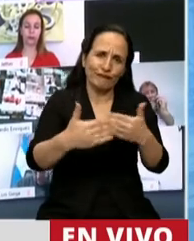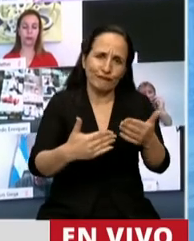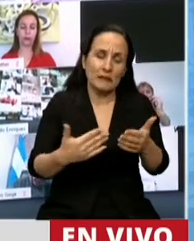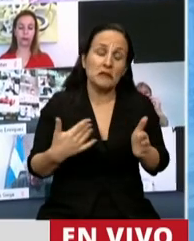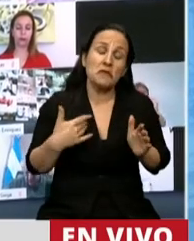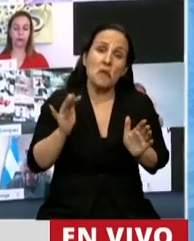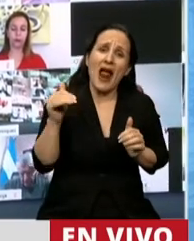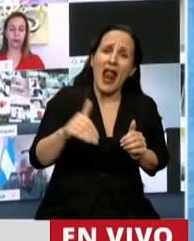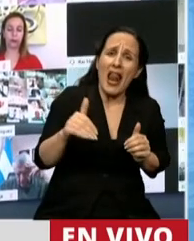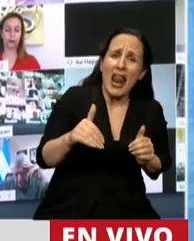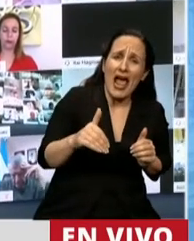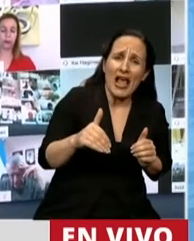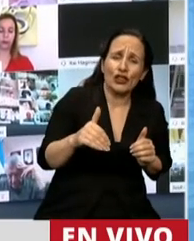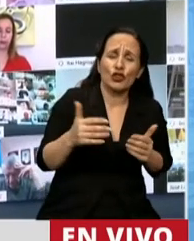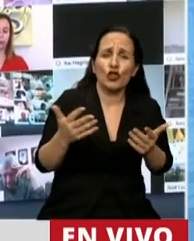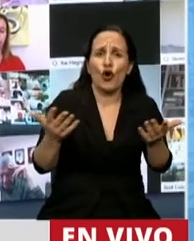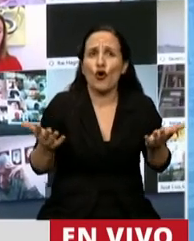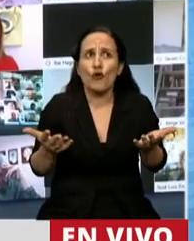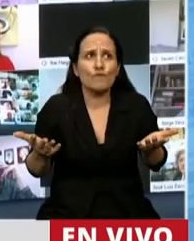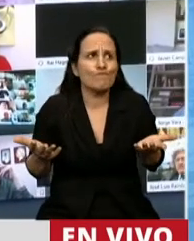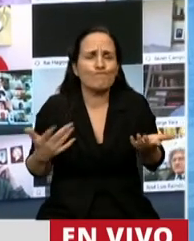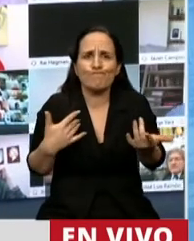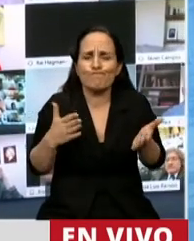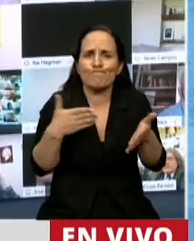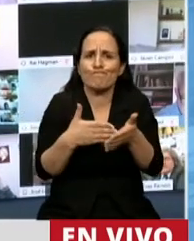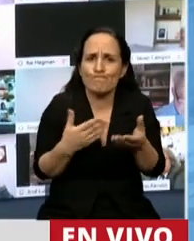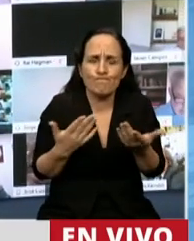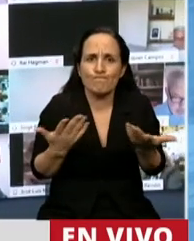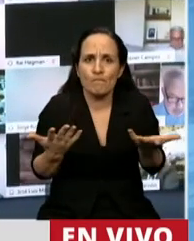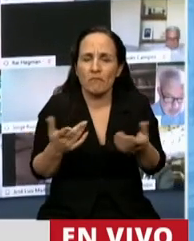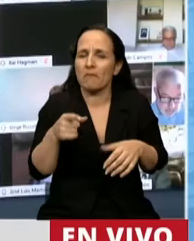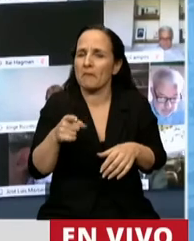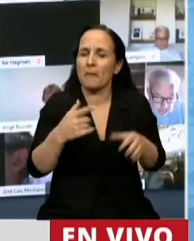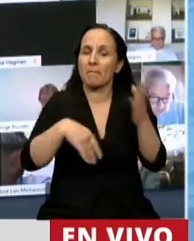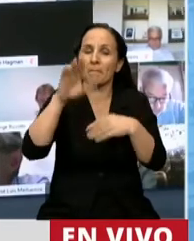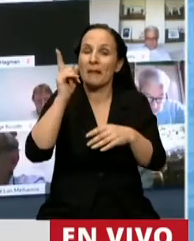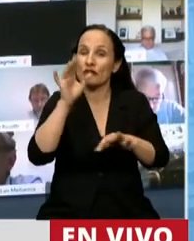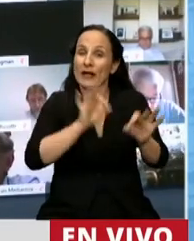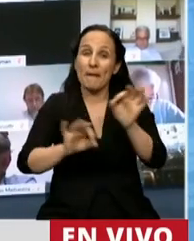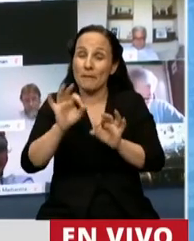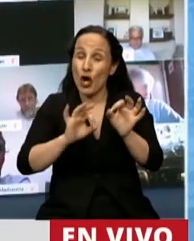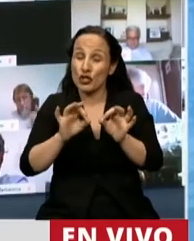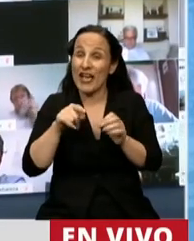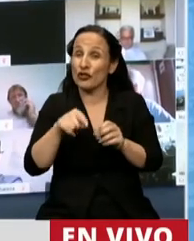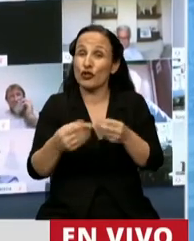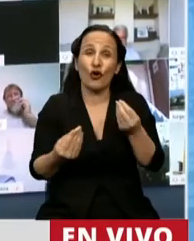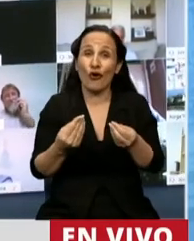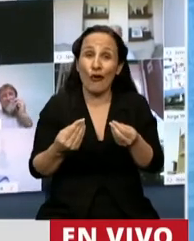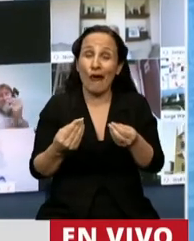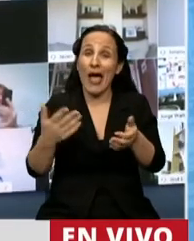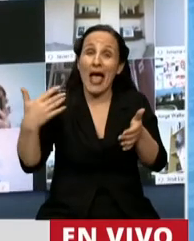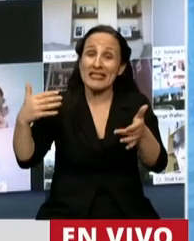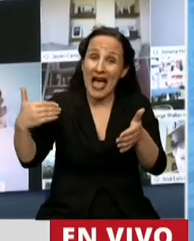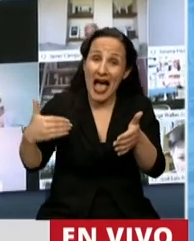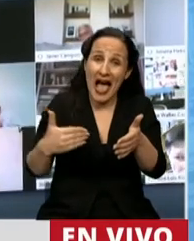vez demasiado lento o muy engorroso, normalmente este tipo de proyectos llegan al tratamiento cuando